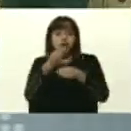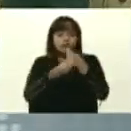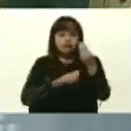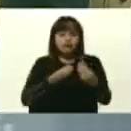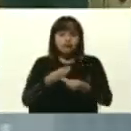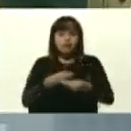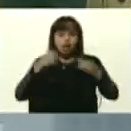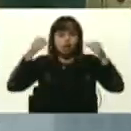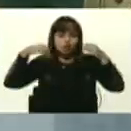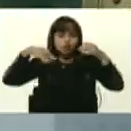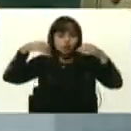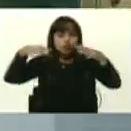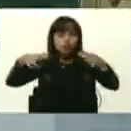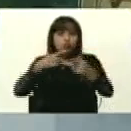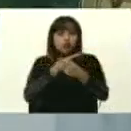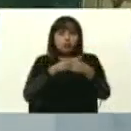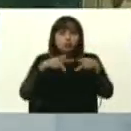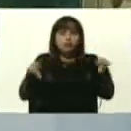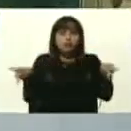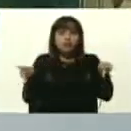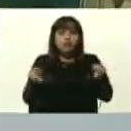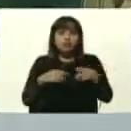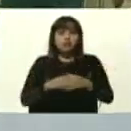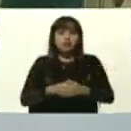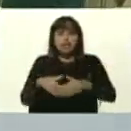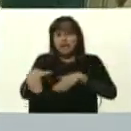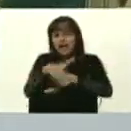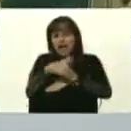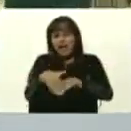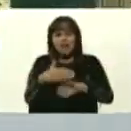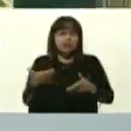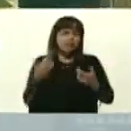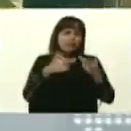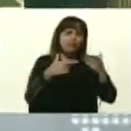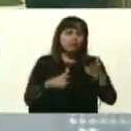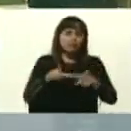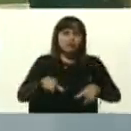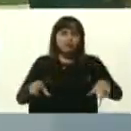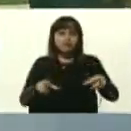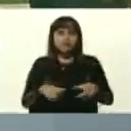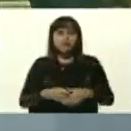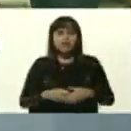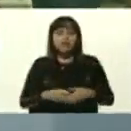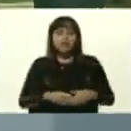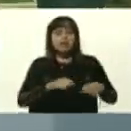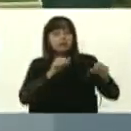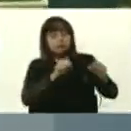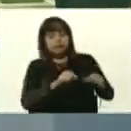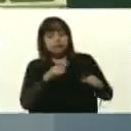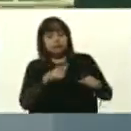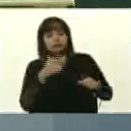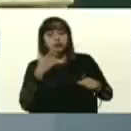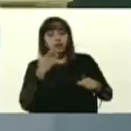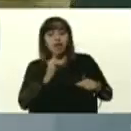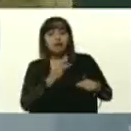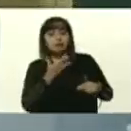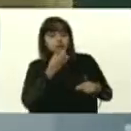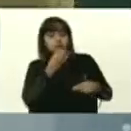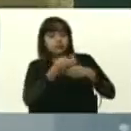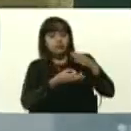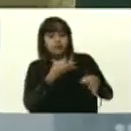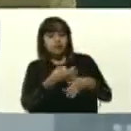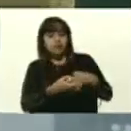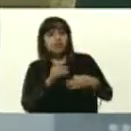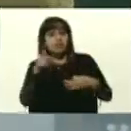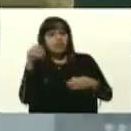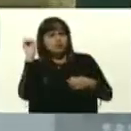luminarias públicas, decir, alumbrados de calle y avenida, Miguel. Es correcto, además del dispositivo controlador de tráfico,